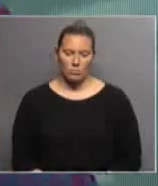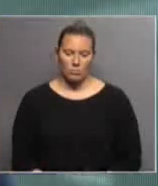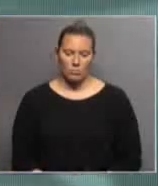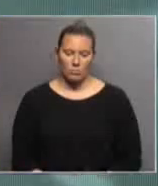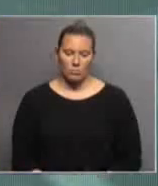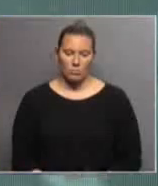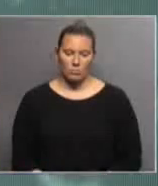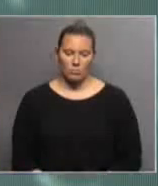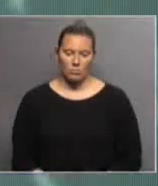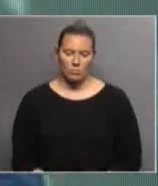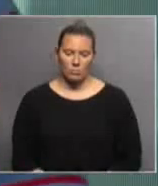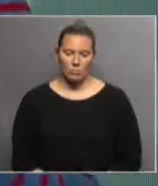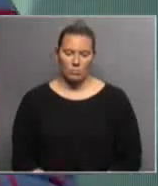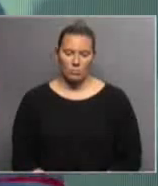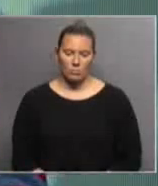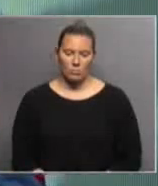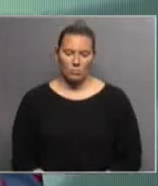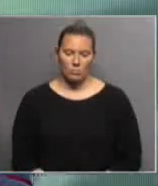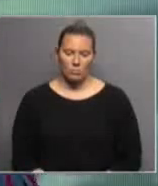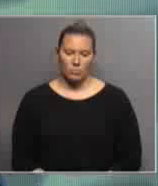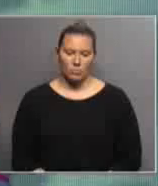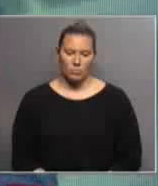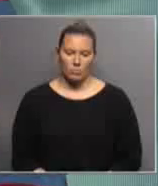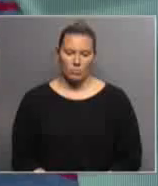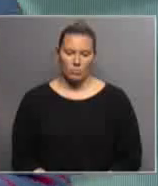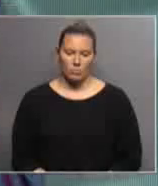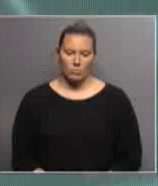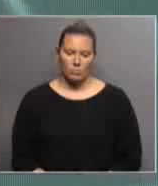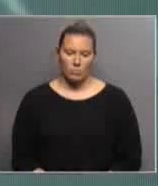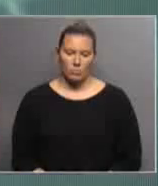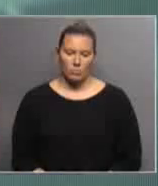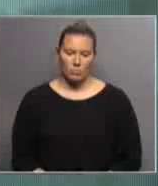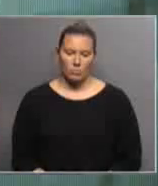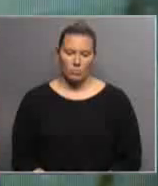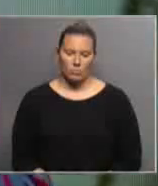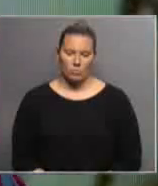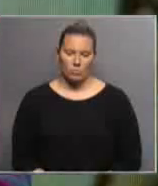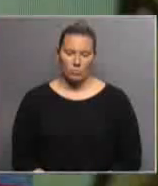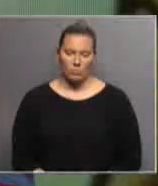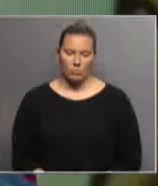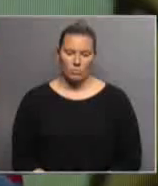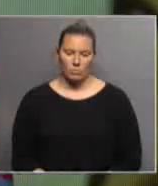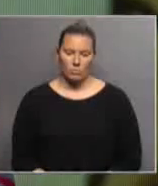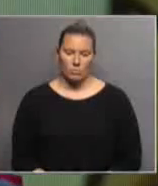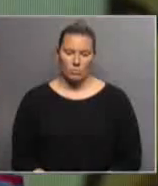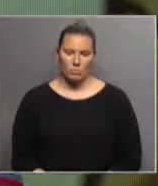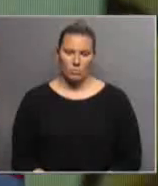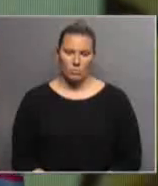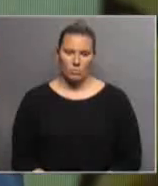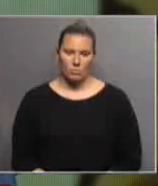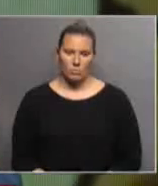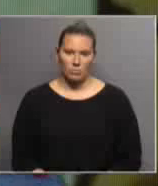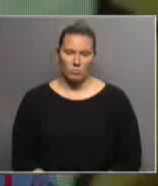universidad, era difícil que se llegara para los sordos a la universidad. Bueno,